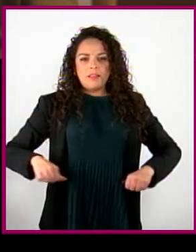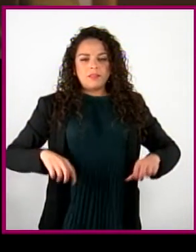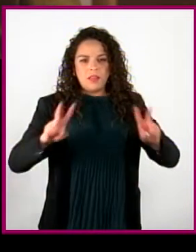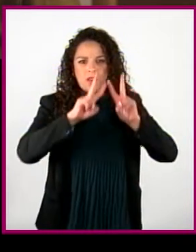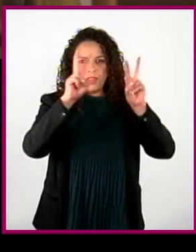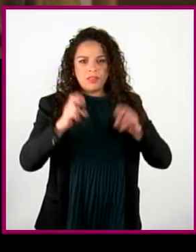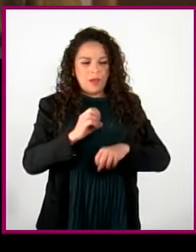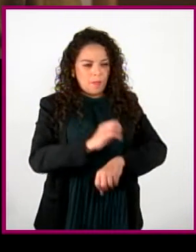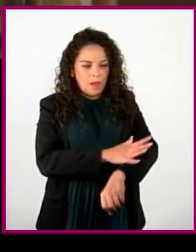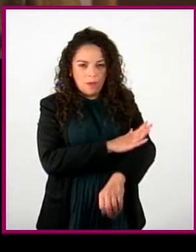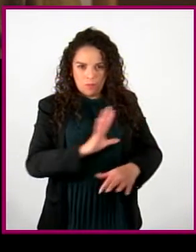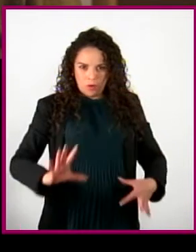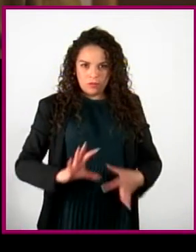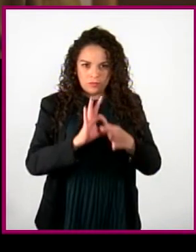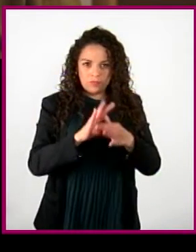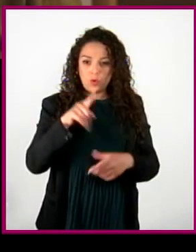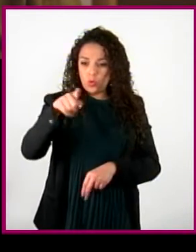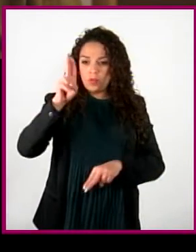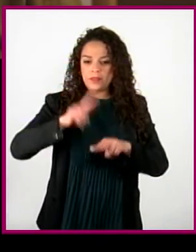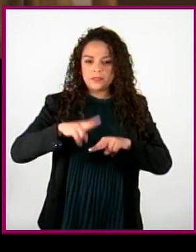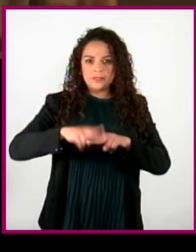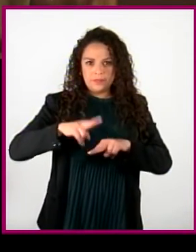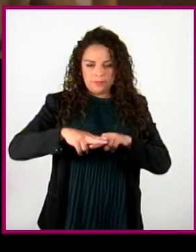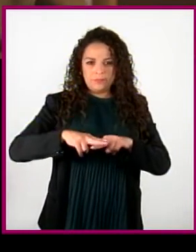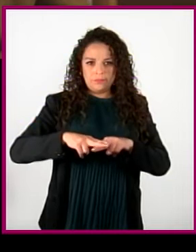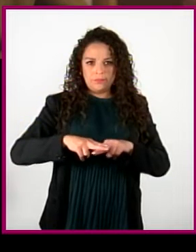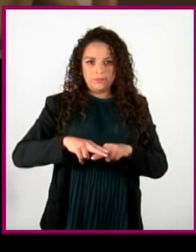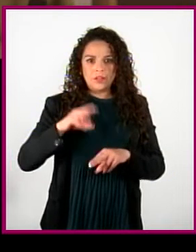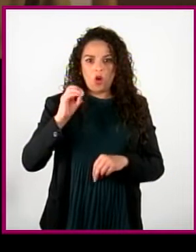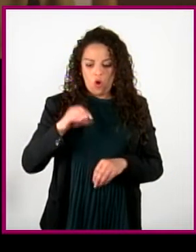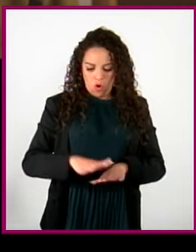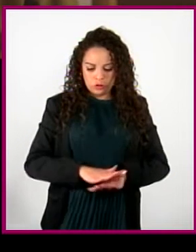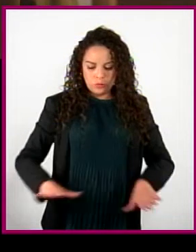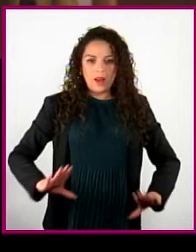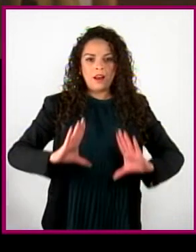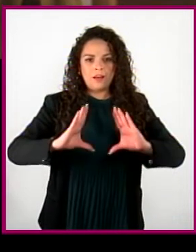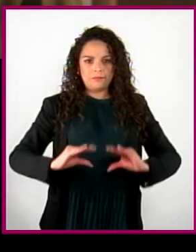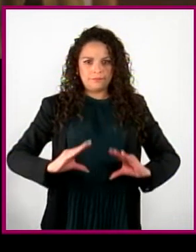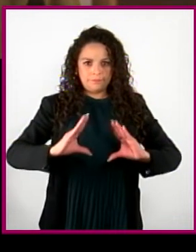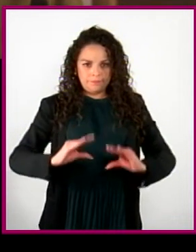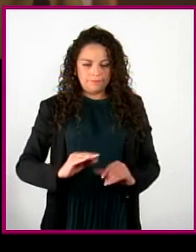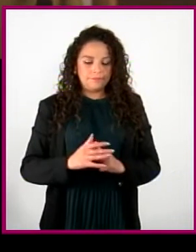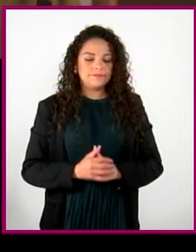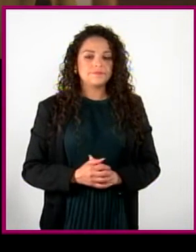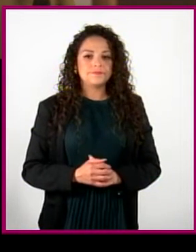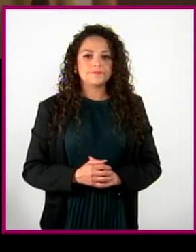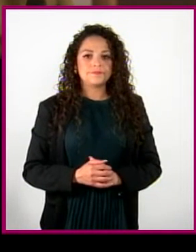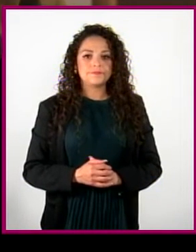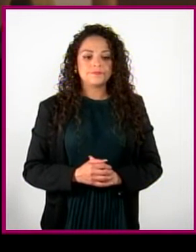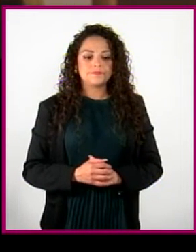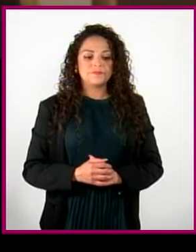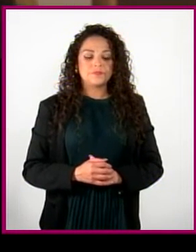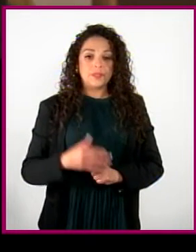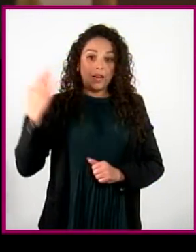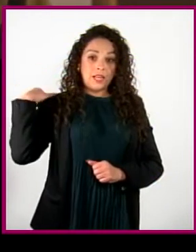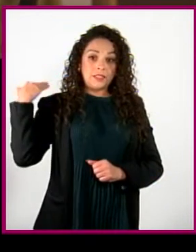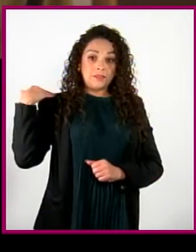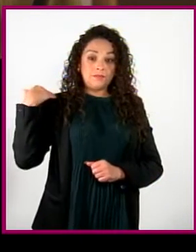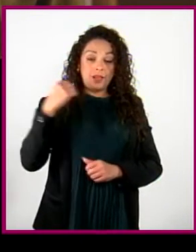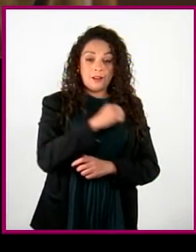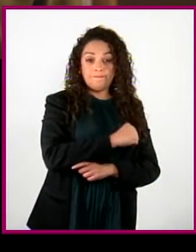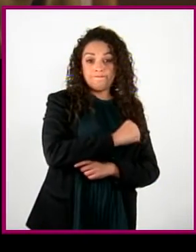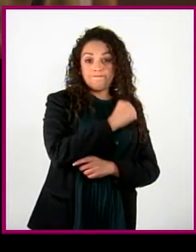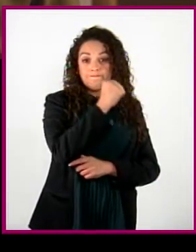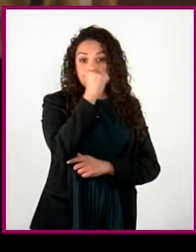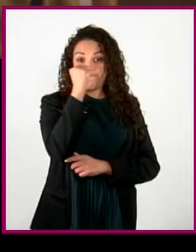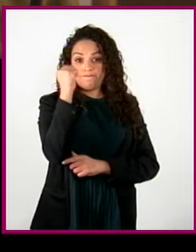Siéntate en una silla o sobre un cojín en el piso. Colócate en una posición cómoda con la espalda erguida y el